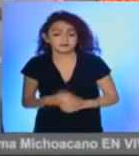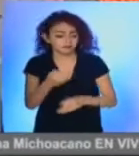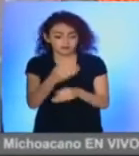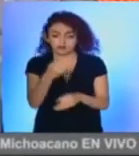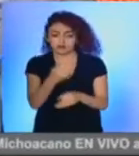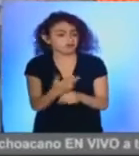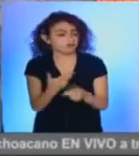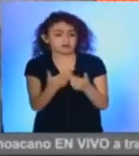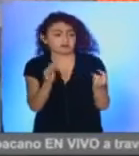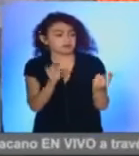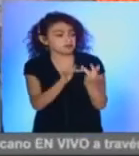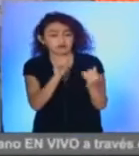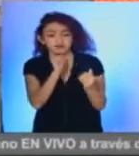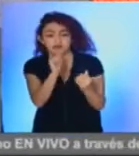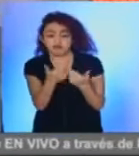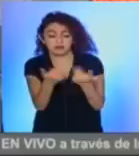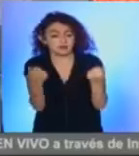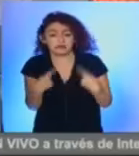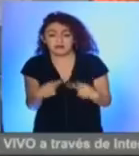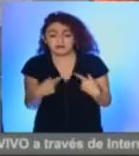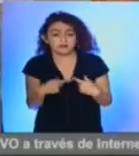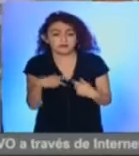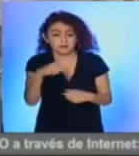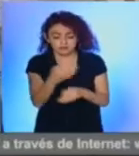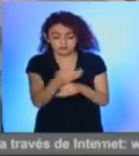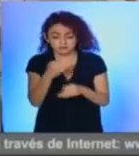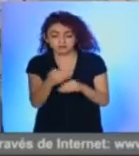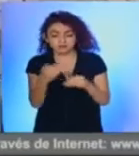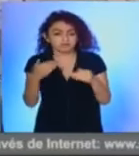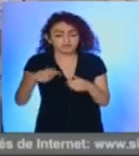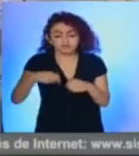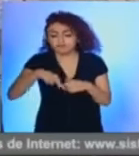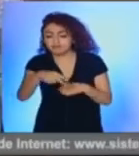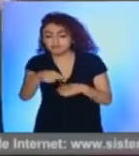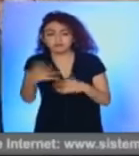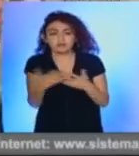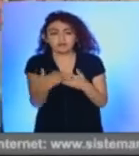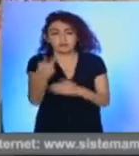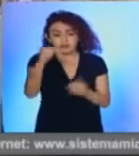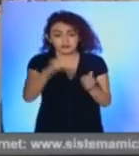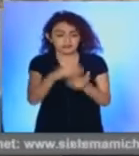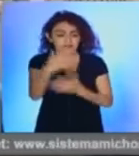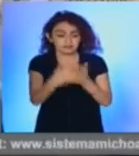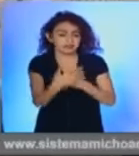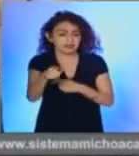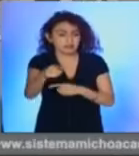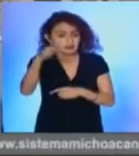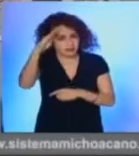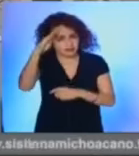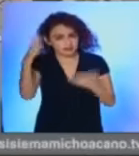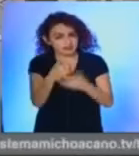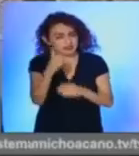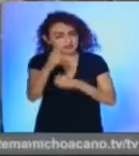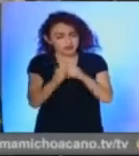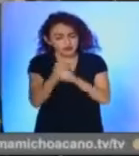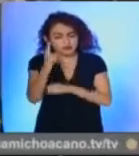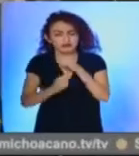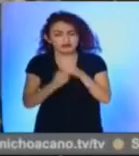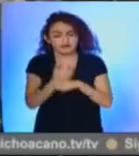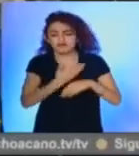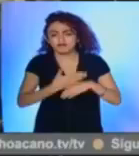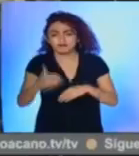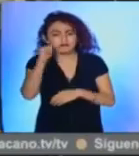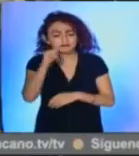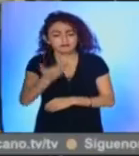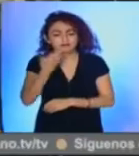hasta el momento no hay contacto con nadie para reactivarla pues este recorrido también lo realizaron en el 2015 y piensa en llevarlo a cabo cada año y